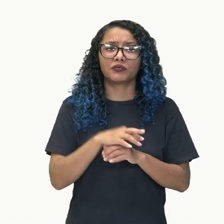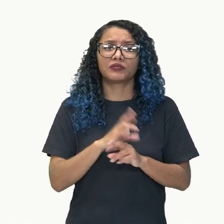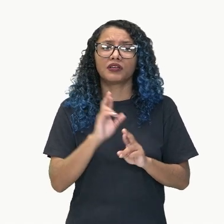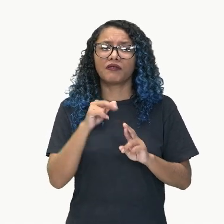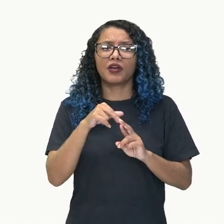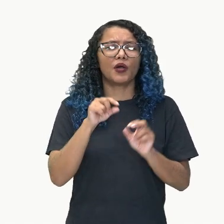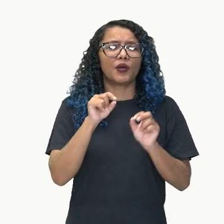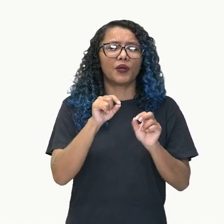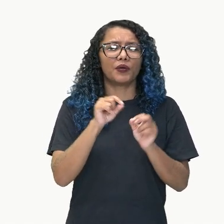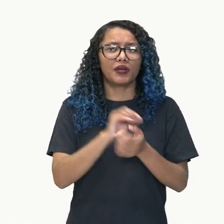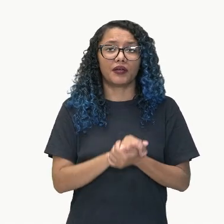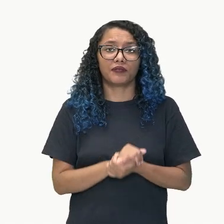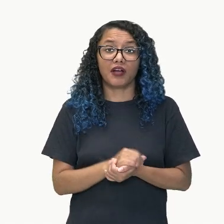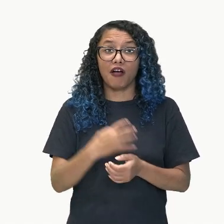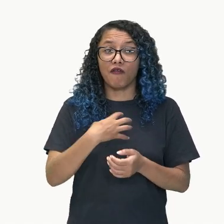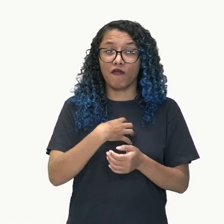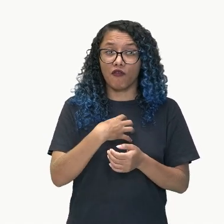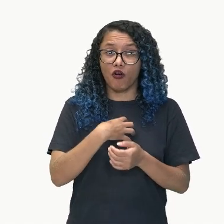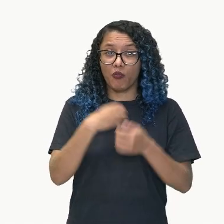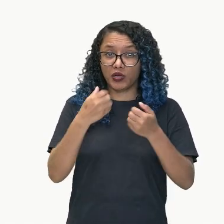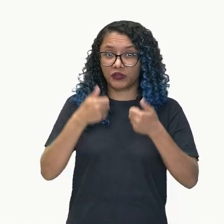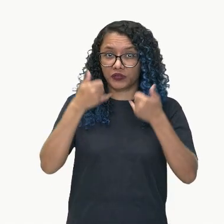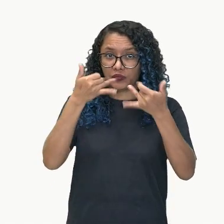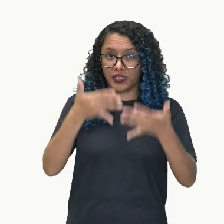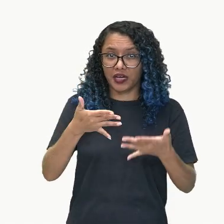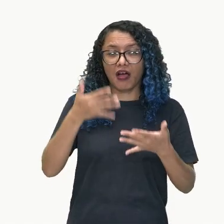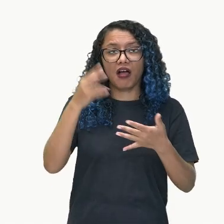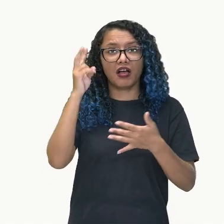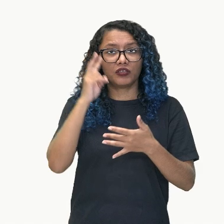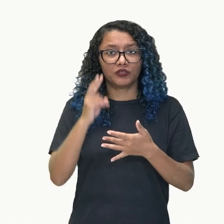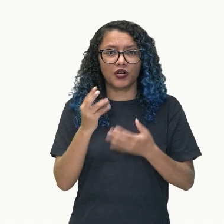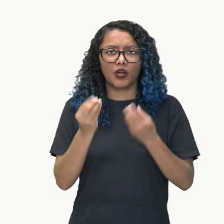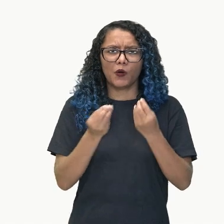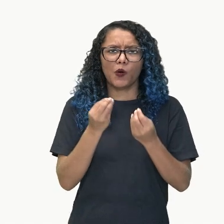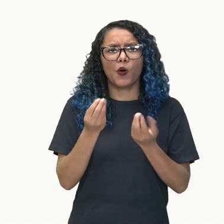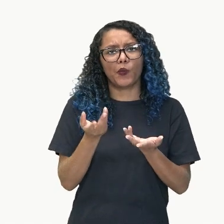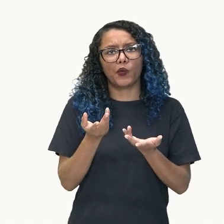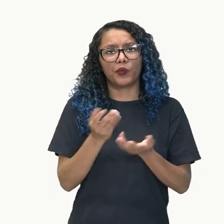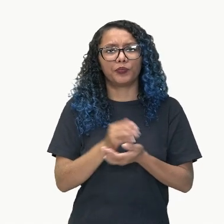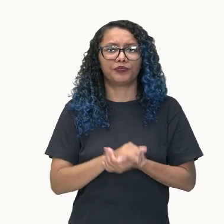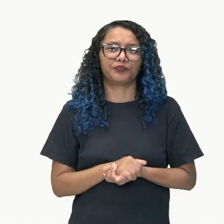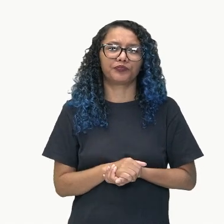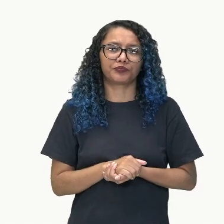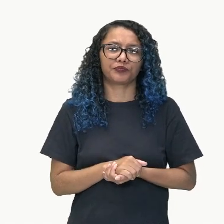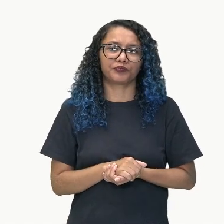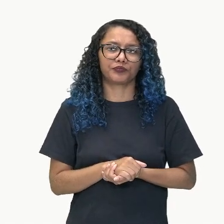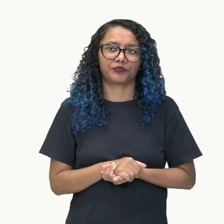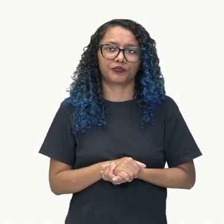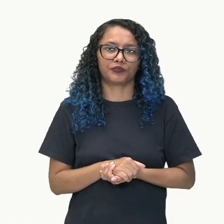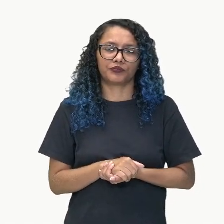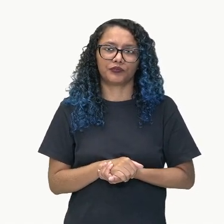contar la historia en forma de secuencia o como una serie de acciones que